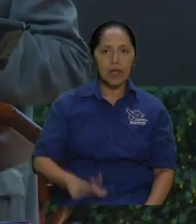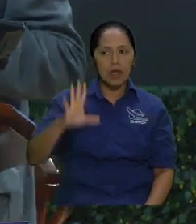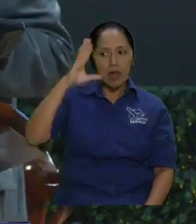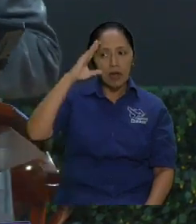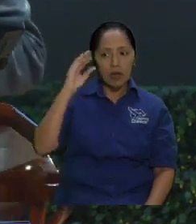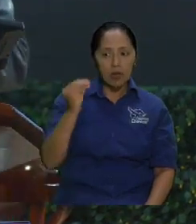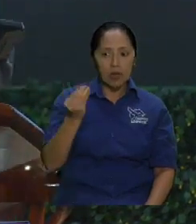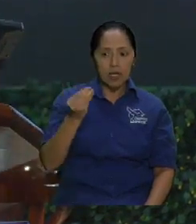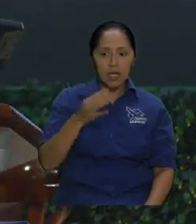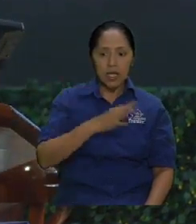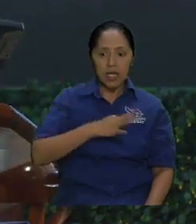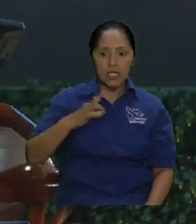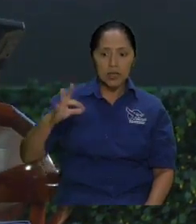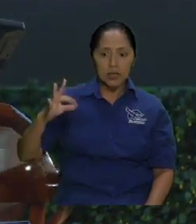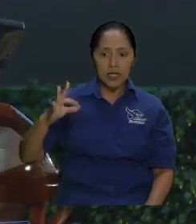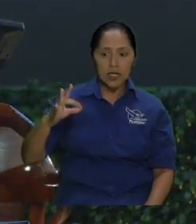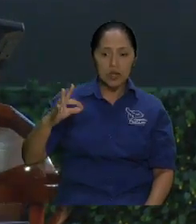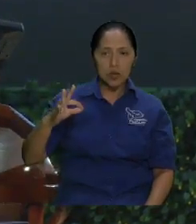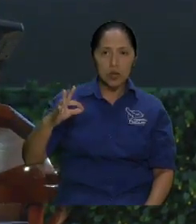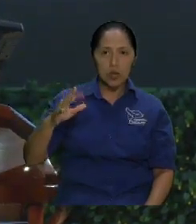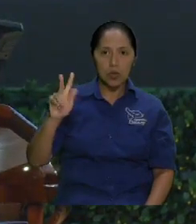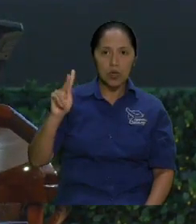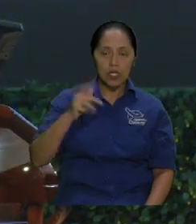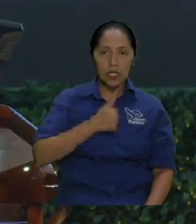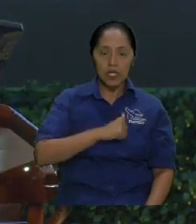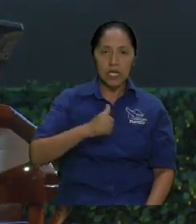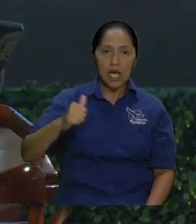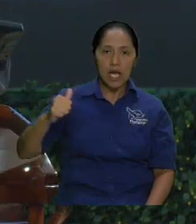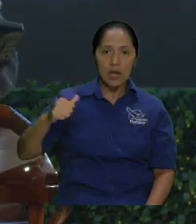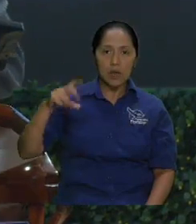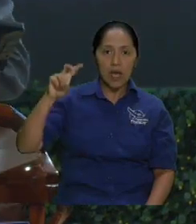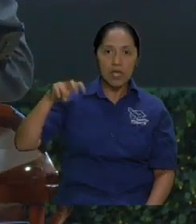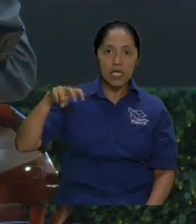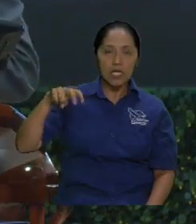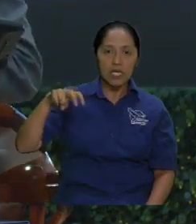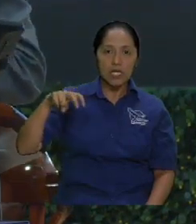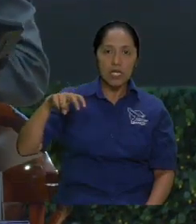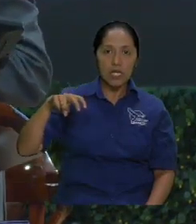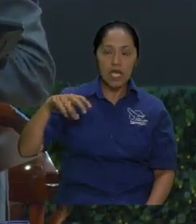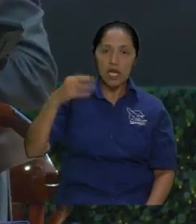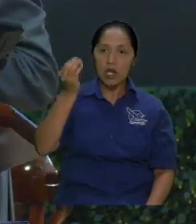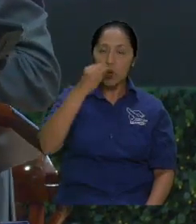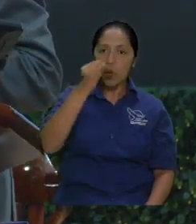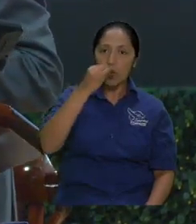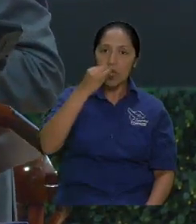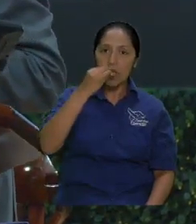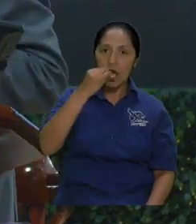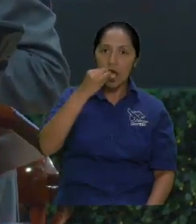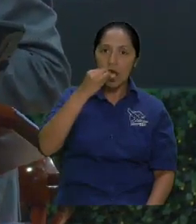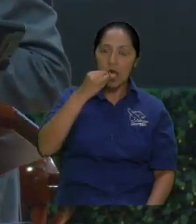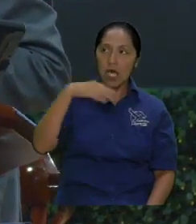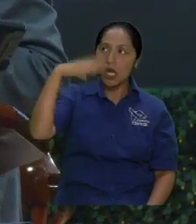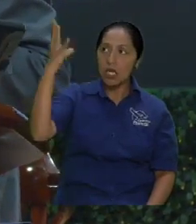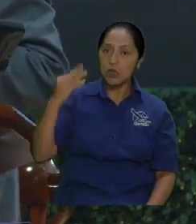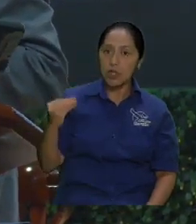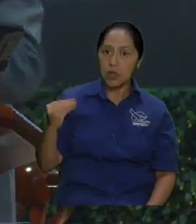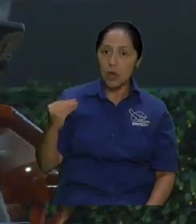Nuestra alma también. Si no, ¿por qué diría la Biblia tengo hambre y sed de justicia?